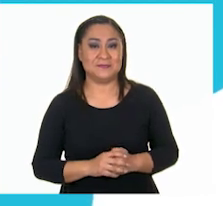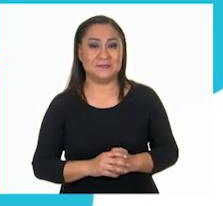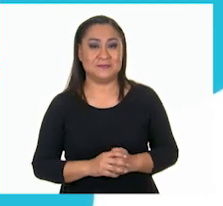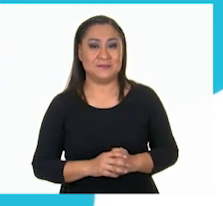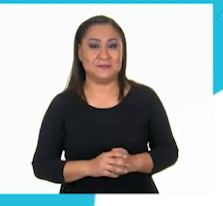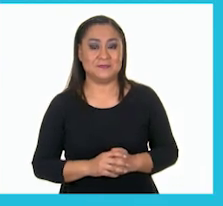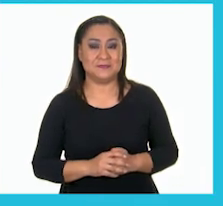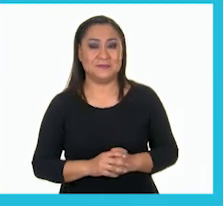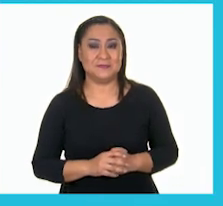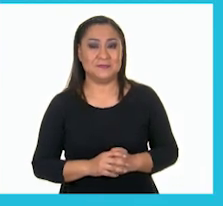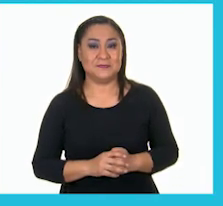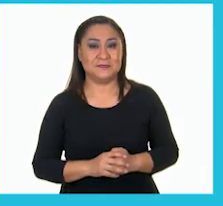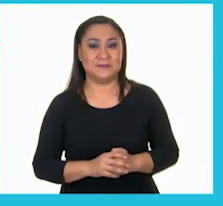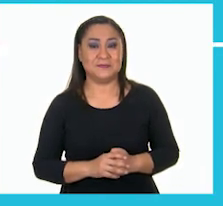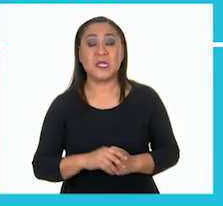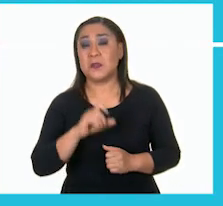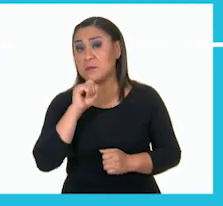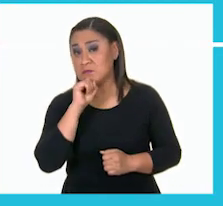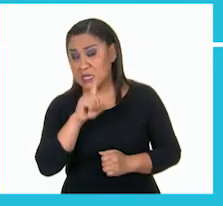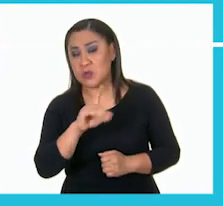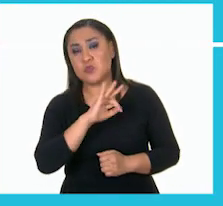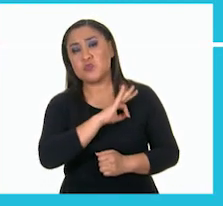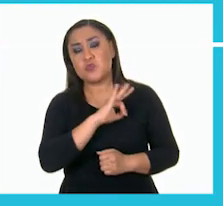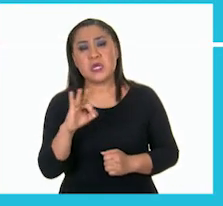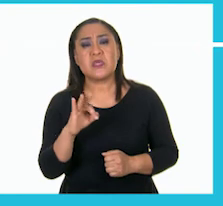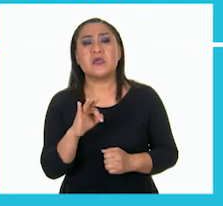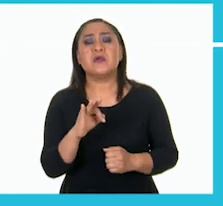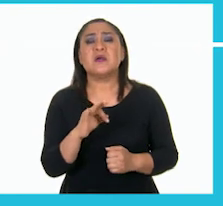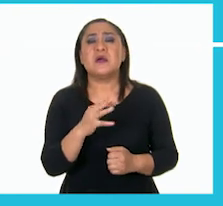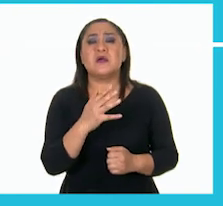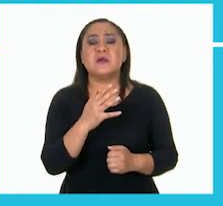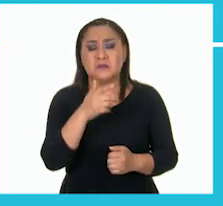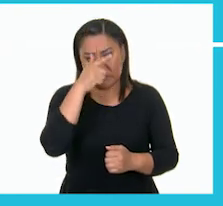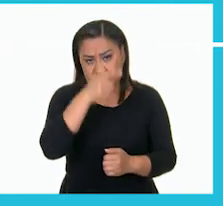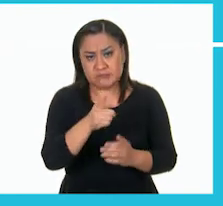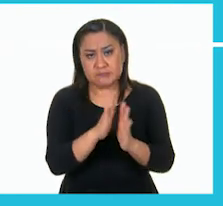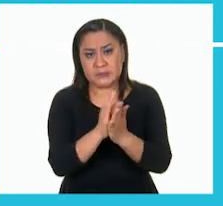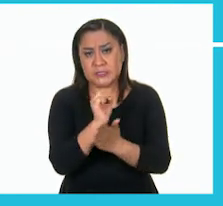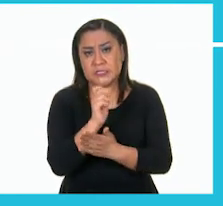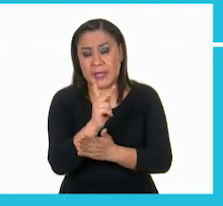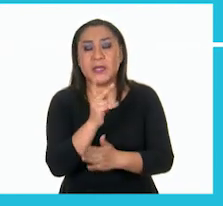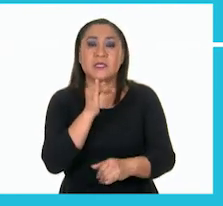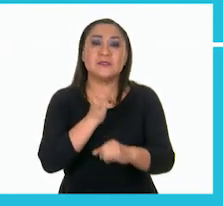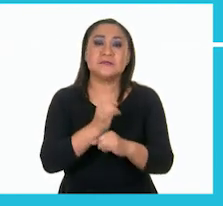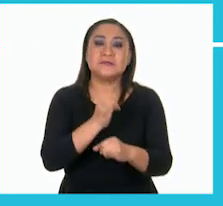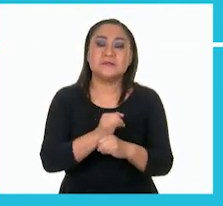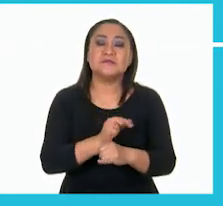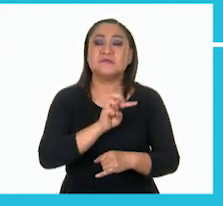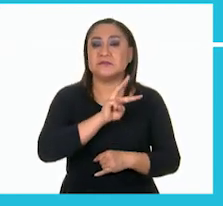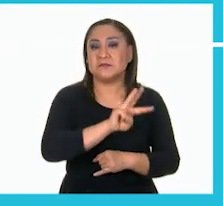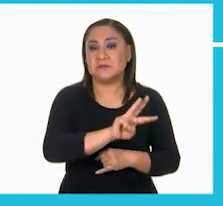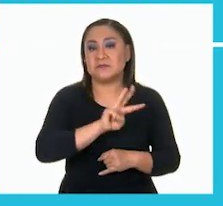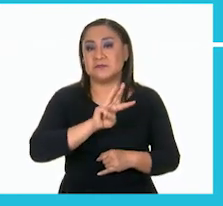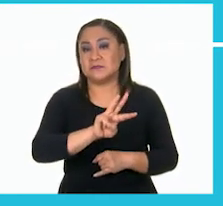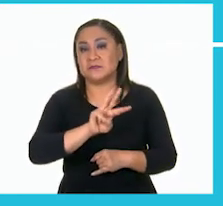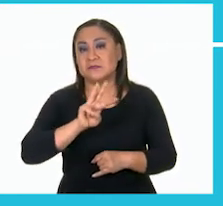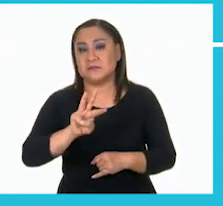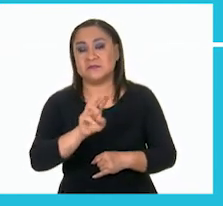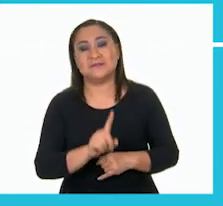puedes encontrar los libros de texto en la página conaliteg